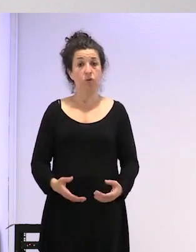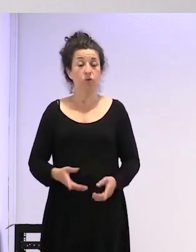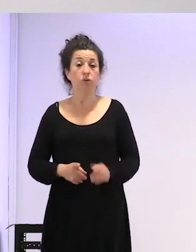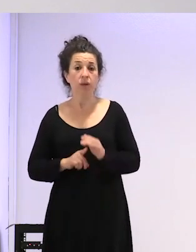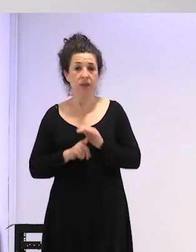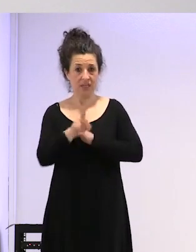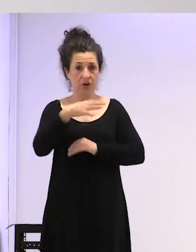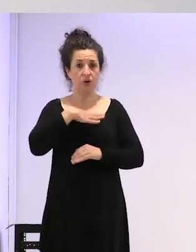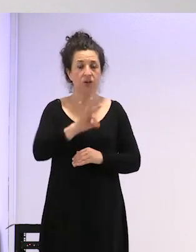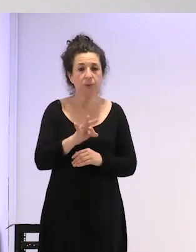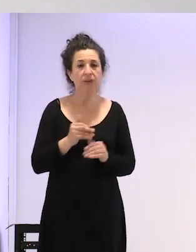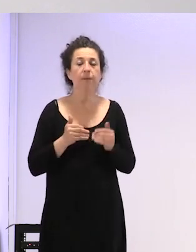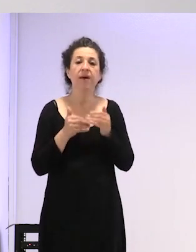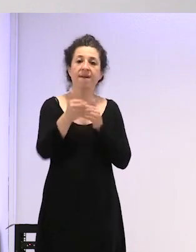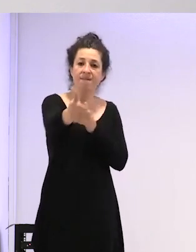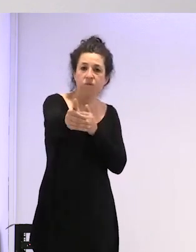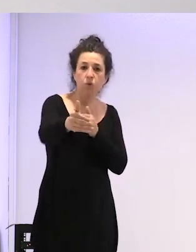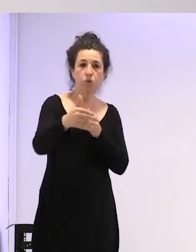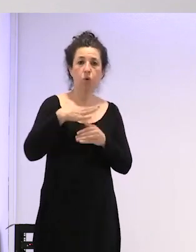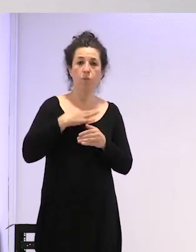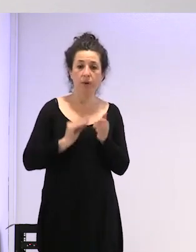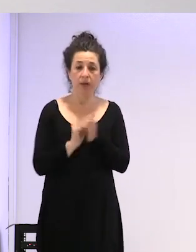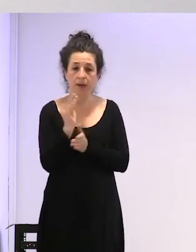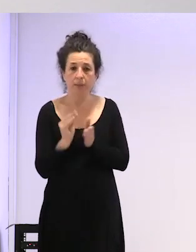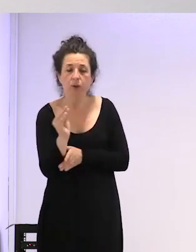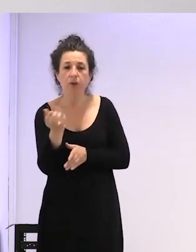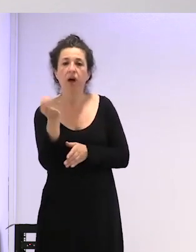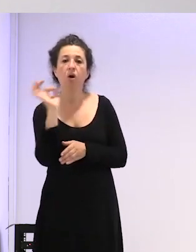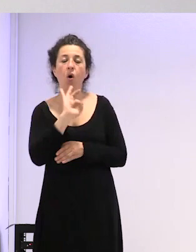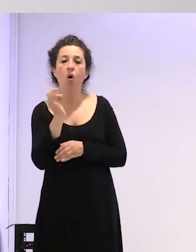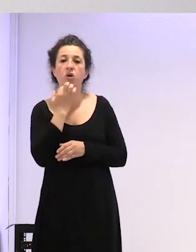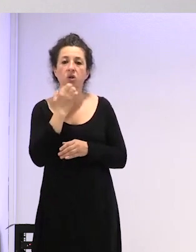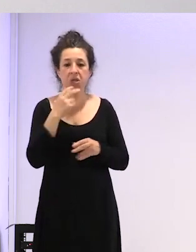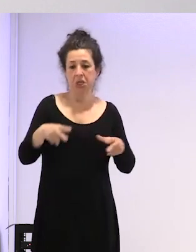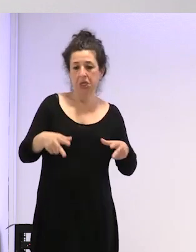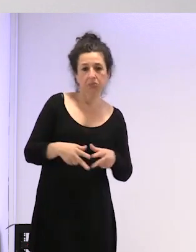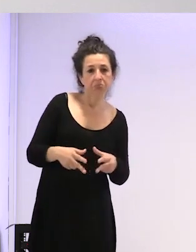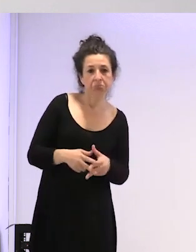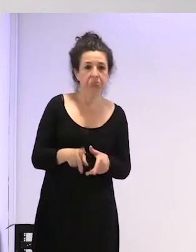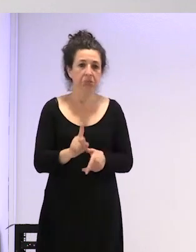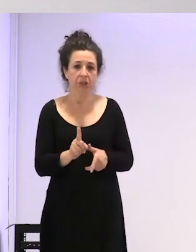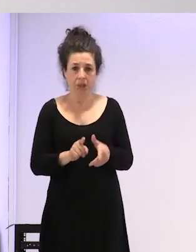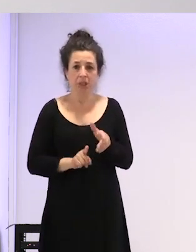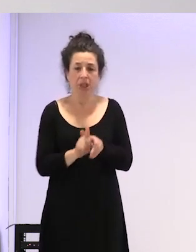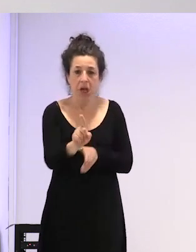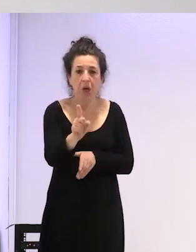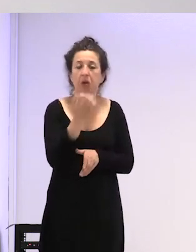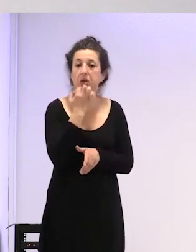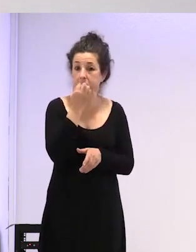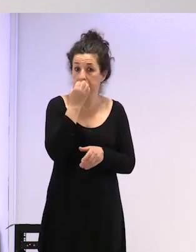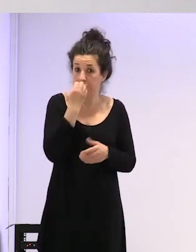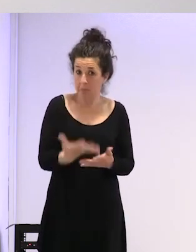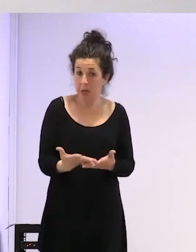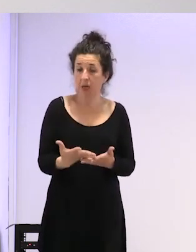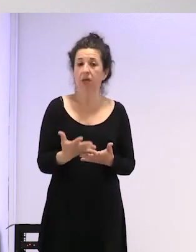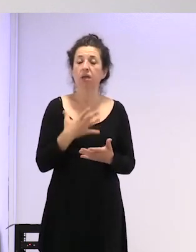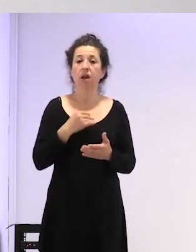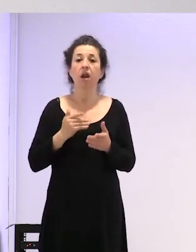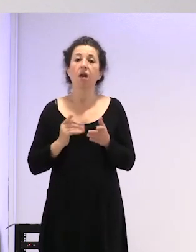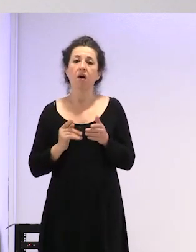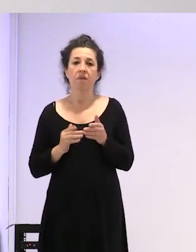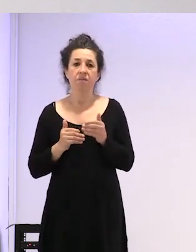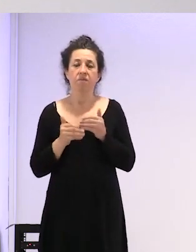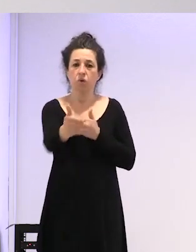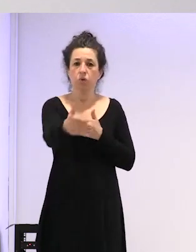o que se desarrollen los genitales si la persona no lo vive mal y pueda en un futuro si lo desea hacerse una